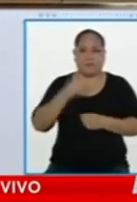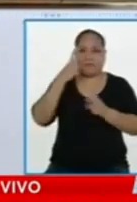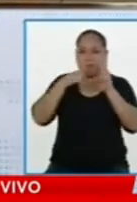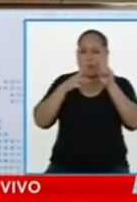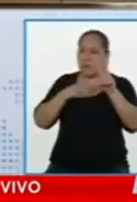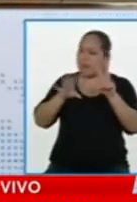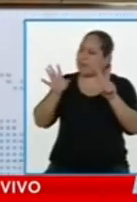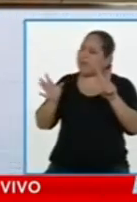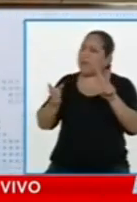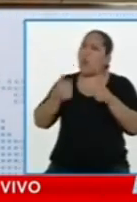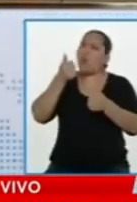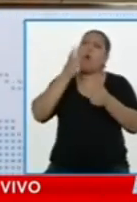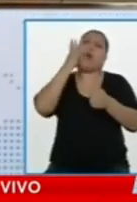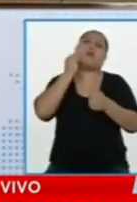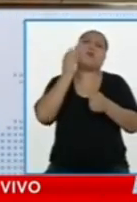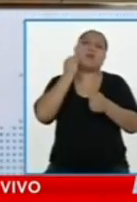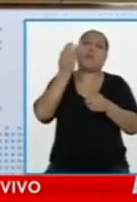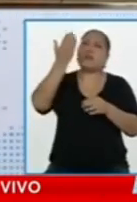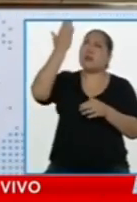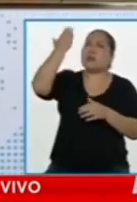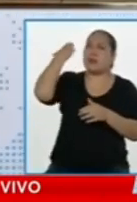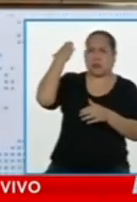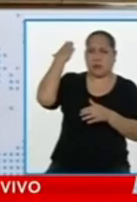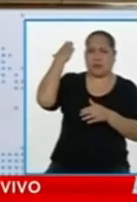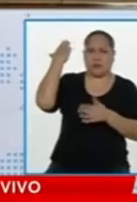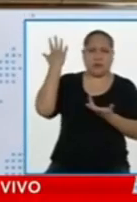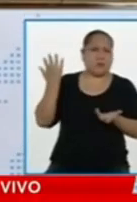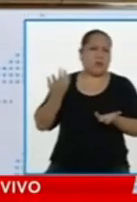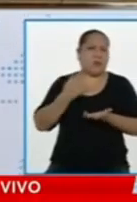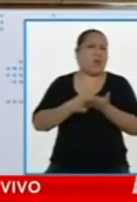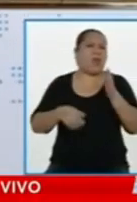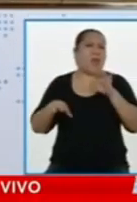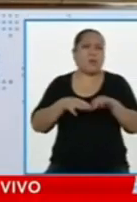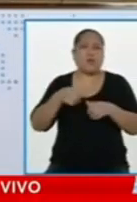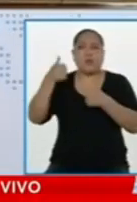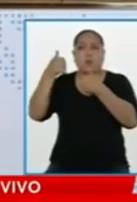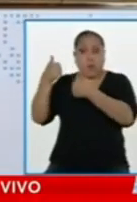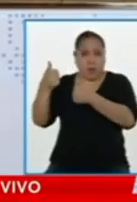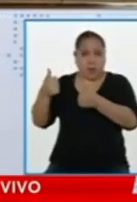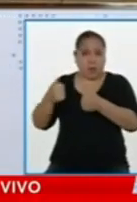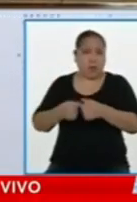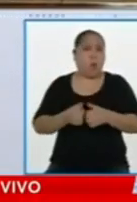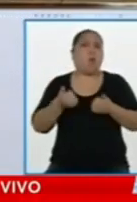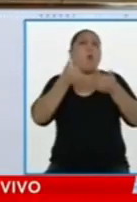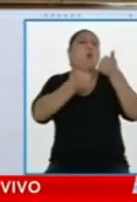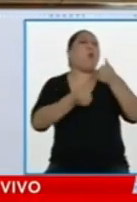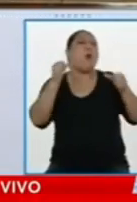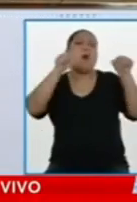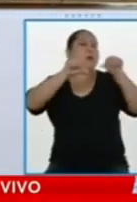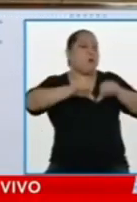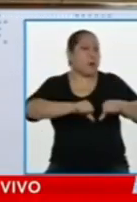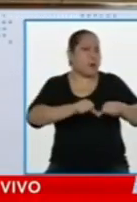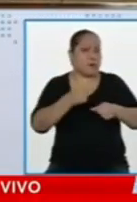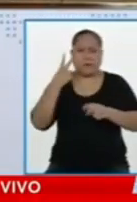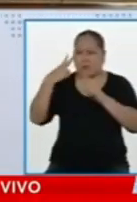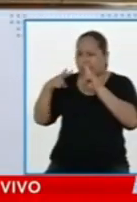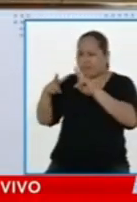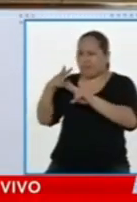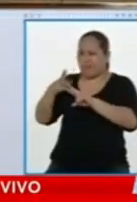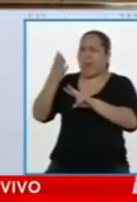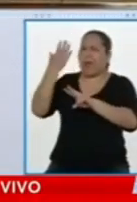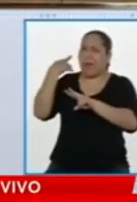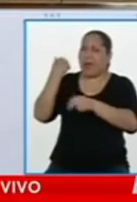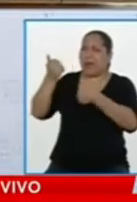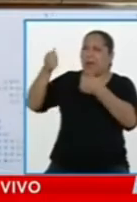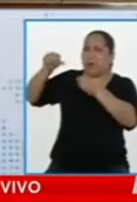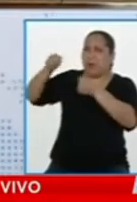el dengue, la chikungunya, que habían brotes de esto y brotes roto, que siguen guardados? Que cuando la